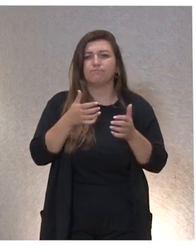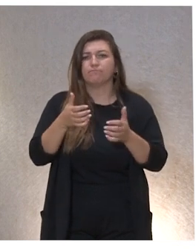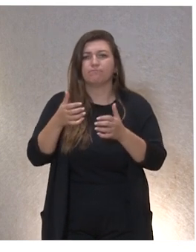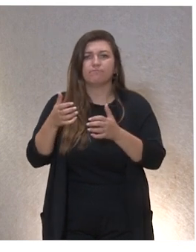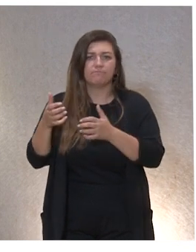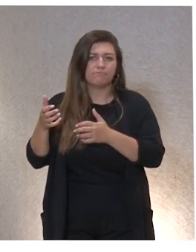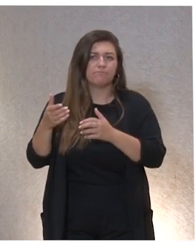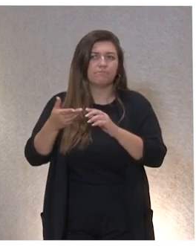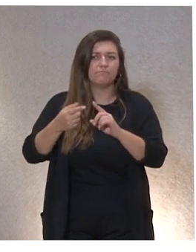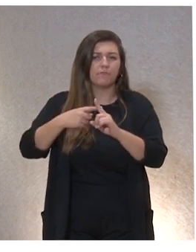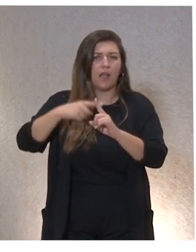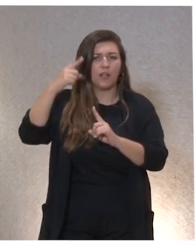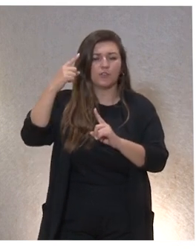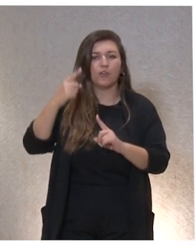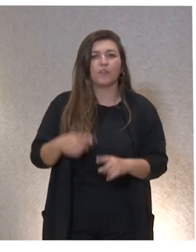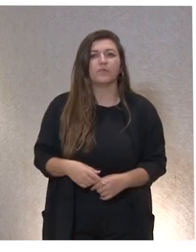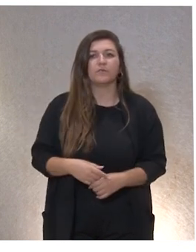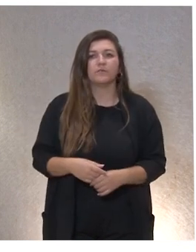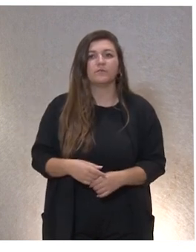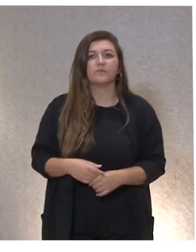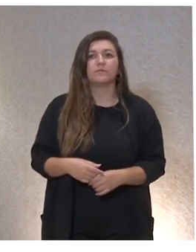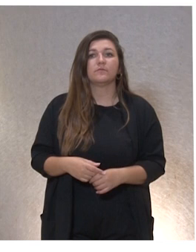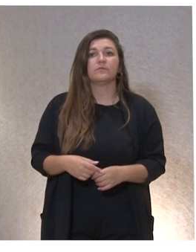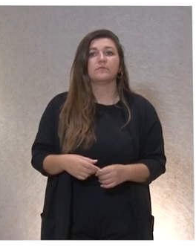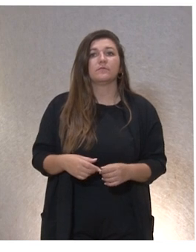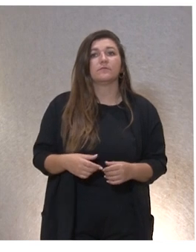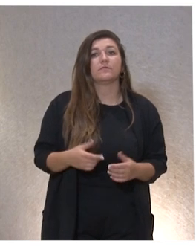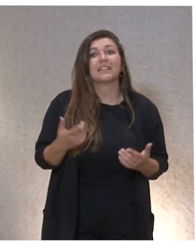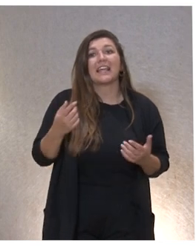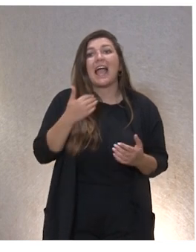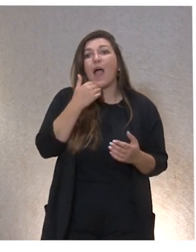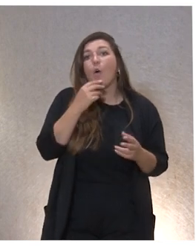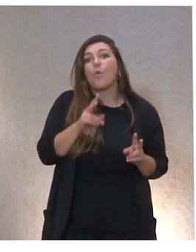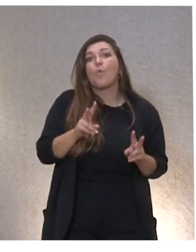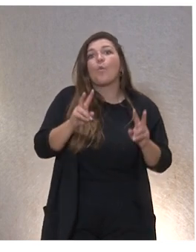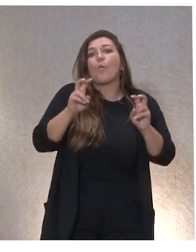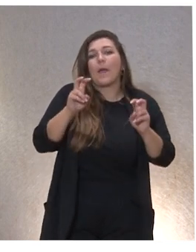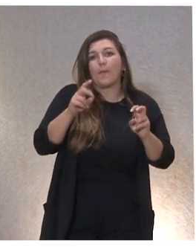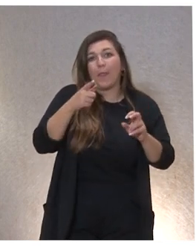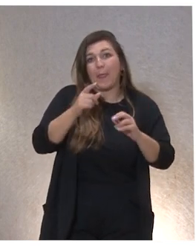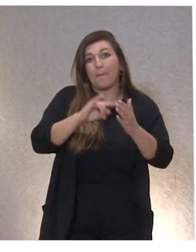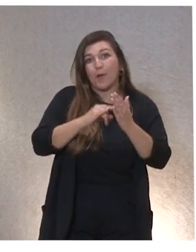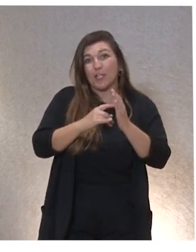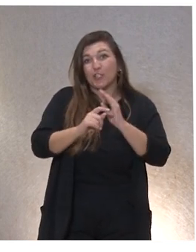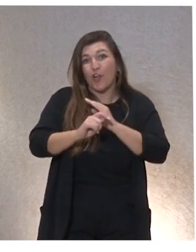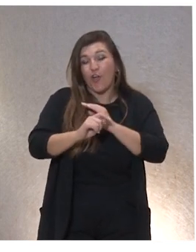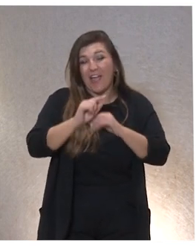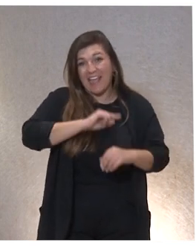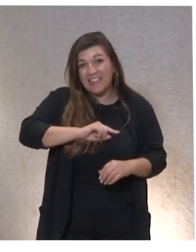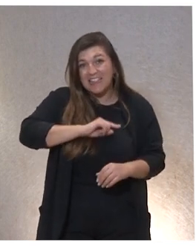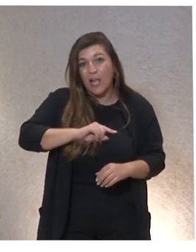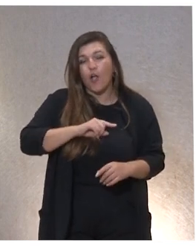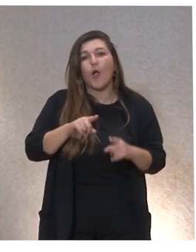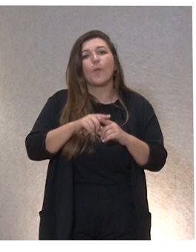contenidos bastante alto y la novedad que tenemos en este proyecto ético es una formación de